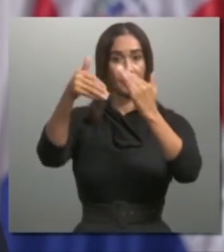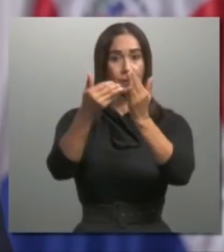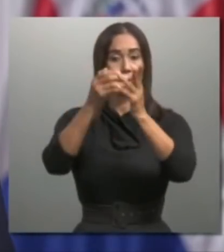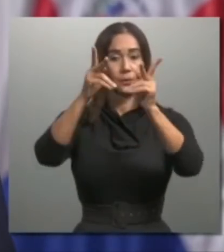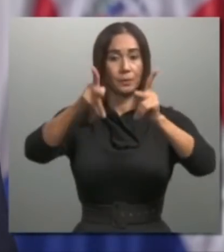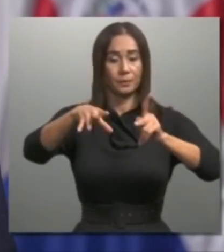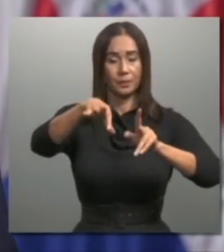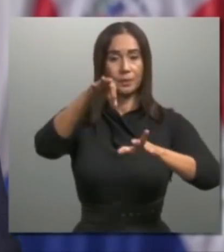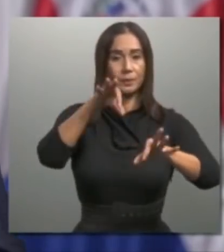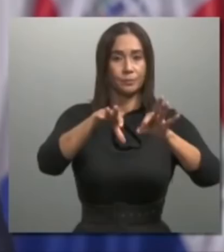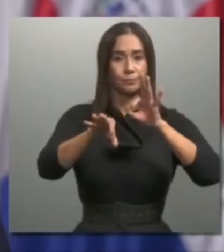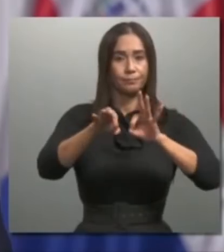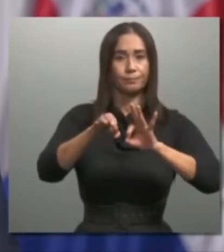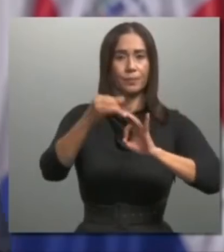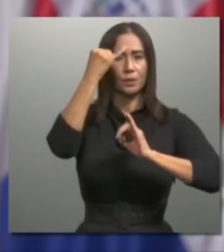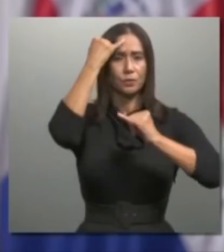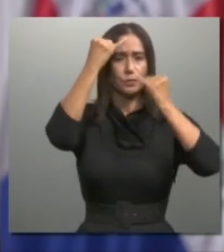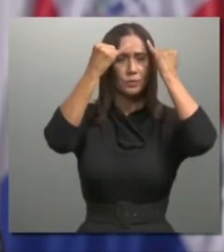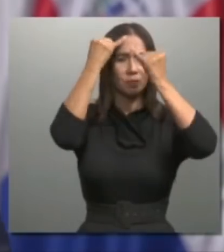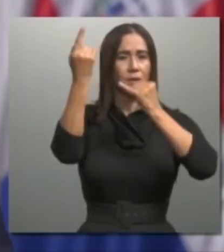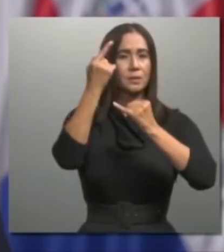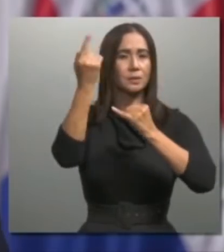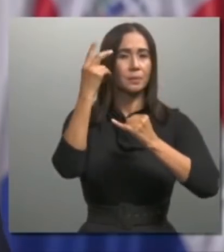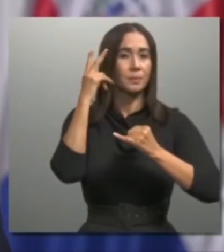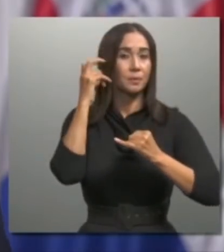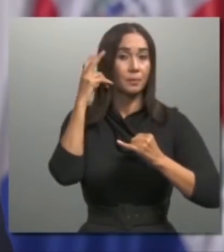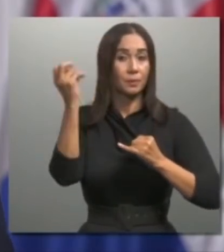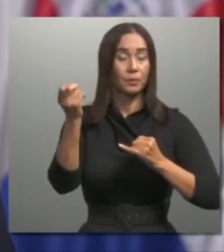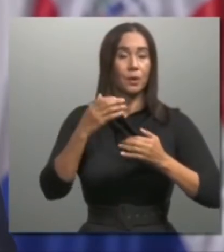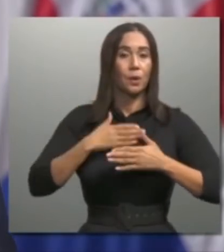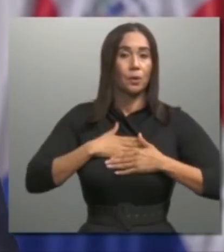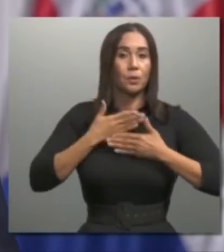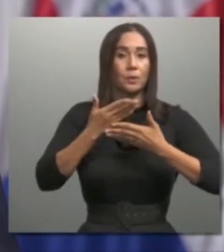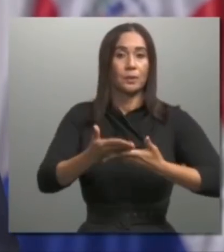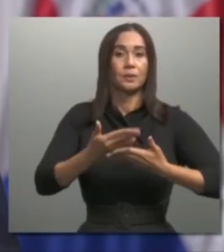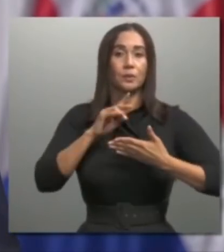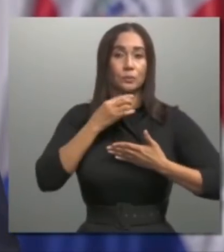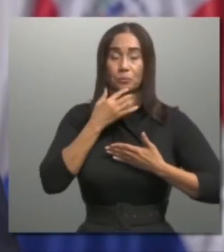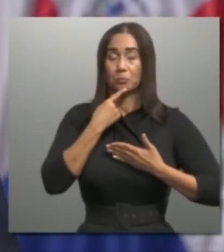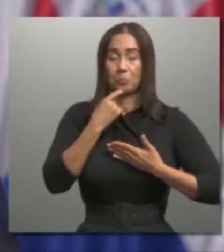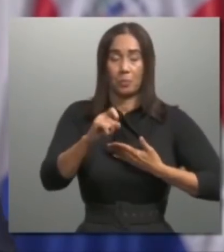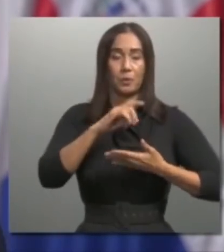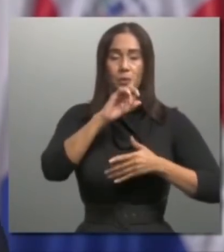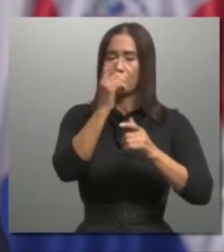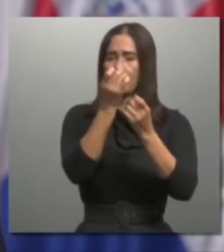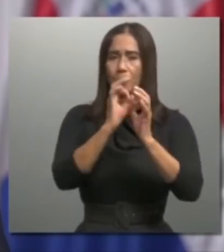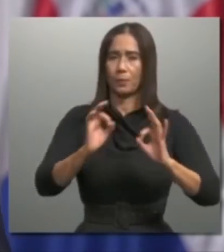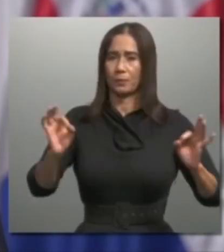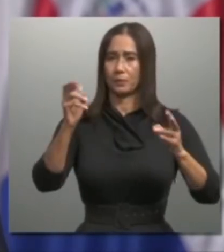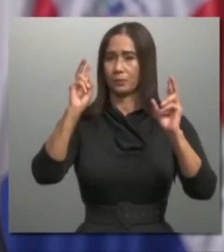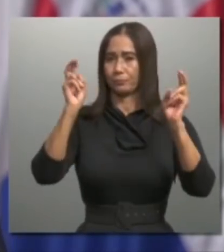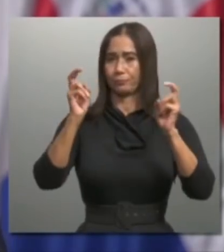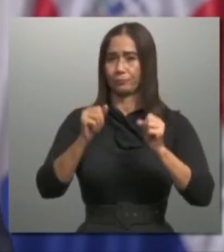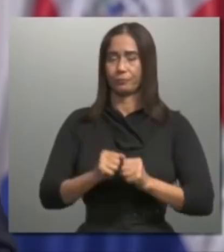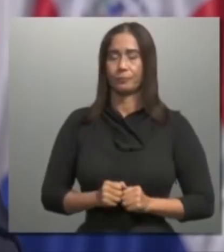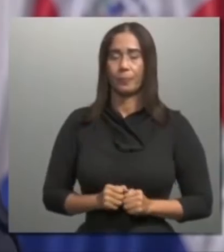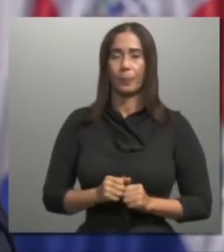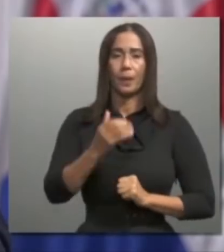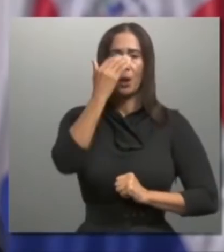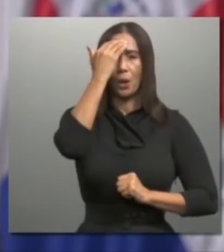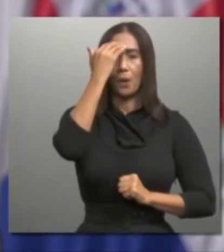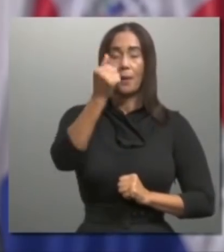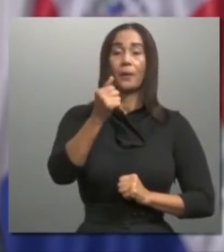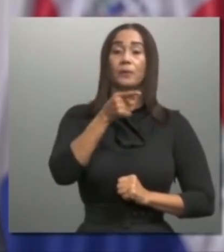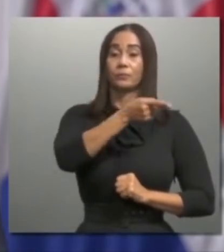eligió, he escuchado a todos y todas cuando expresan sus opiniones sobre cualquier medida que tomamos. Porque